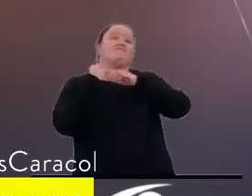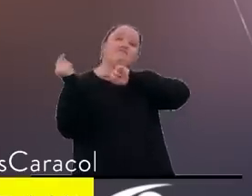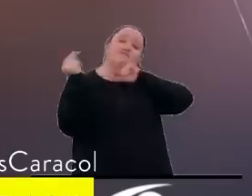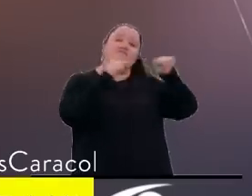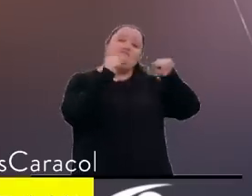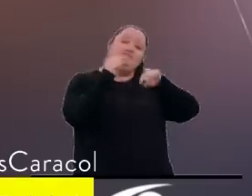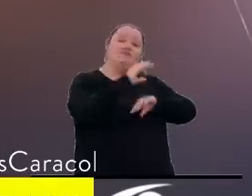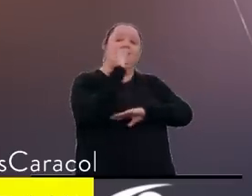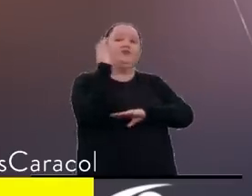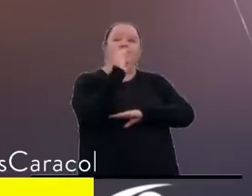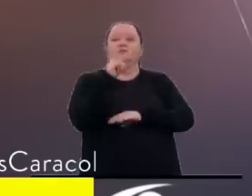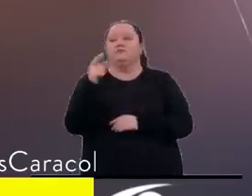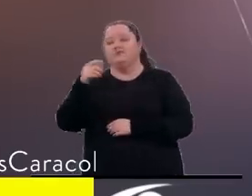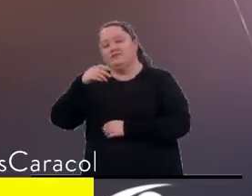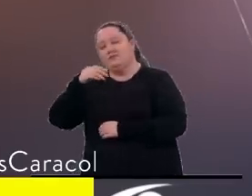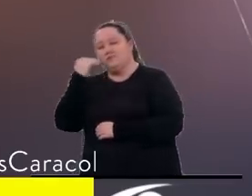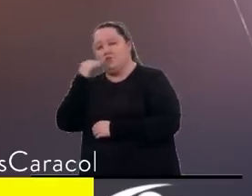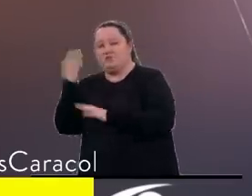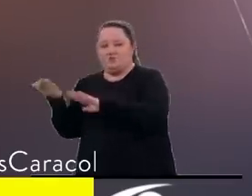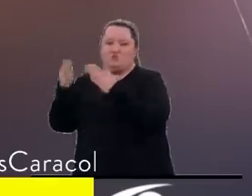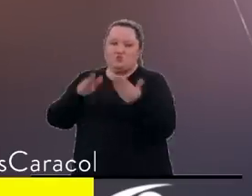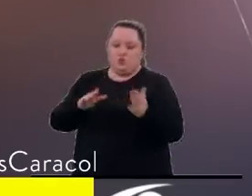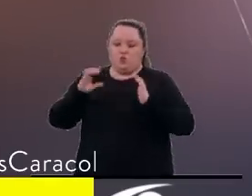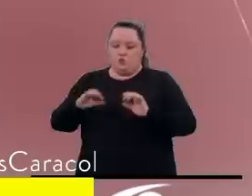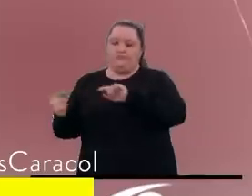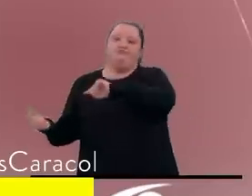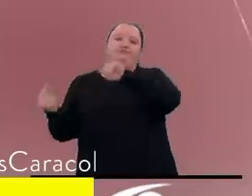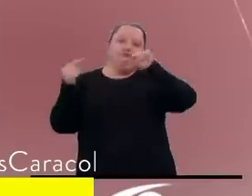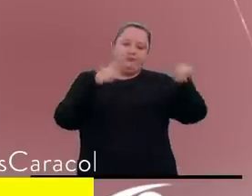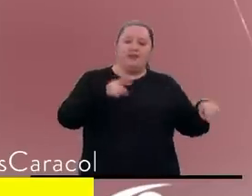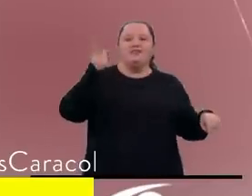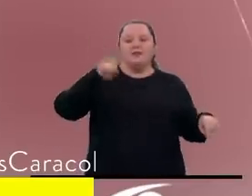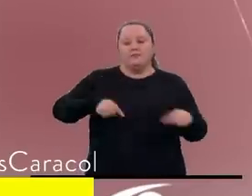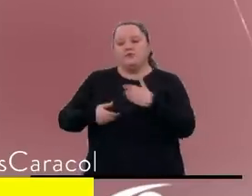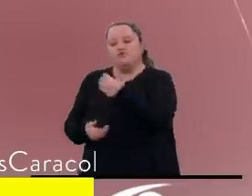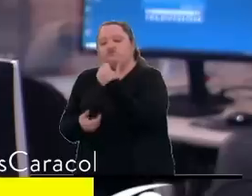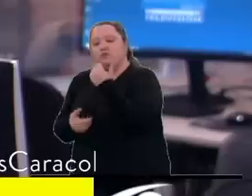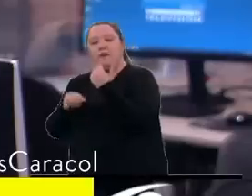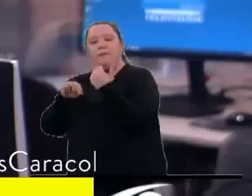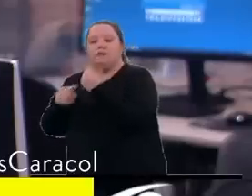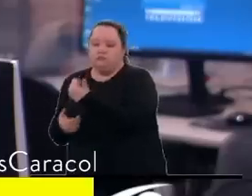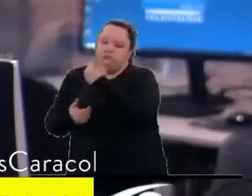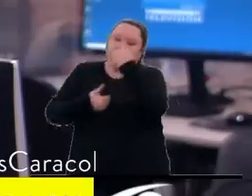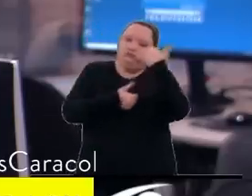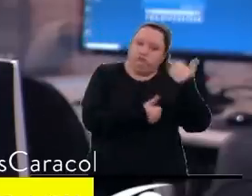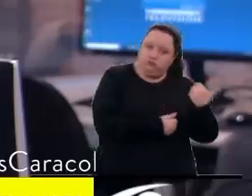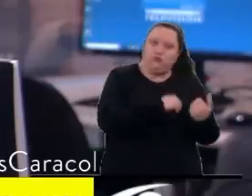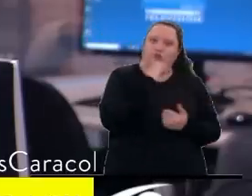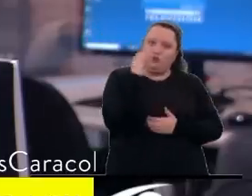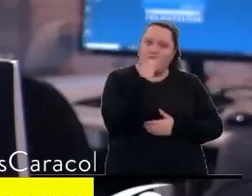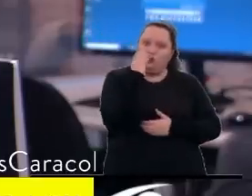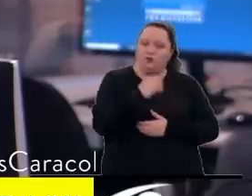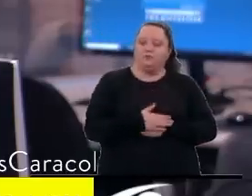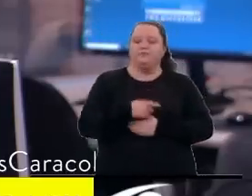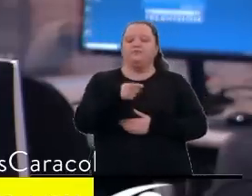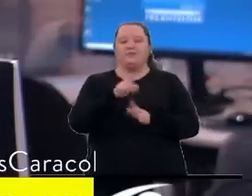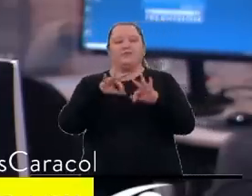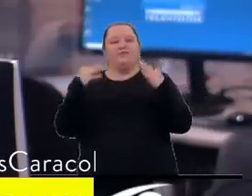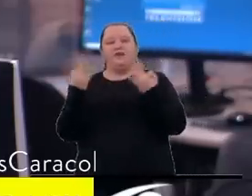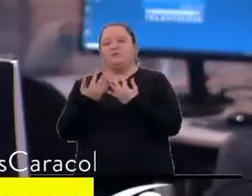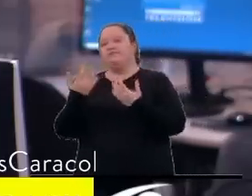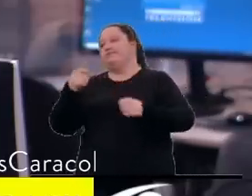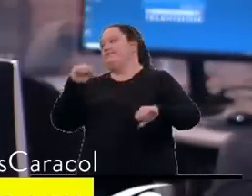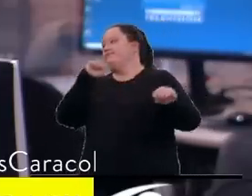Colombia con el cuerpo de Dayana y, por supuesto, con la pequeña Amaru. Un verdadero drama el que vive esta familia. Las